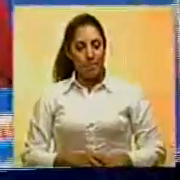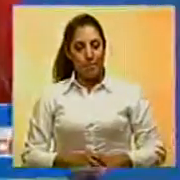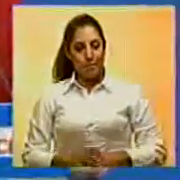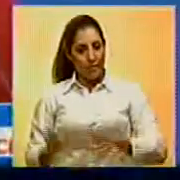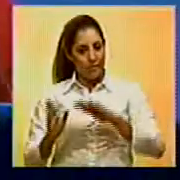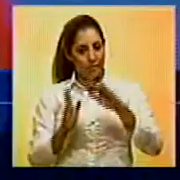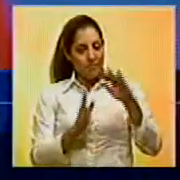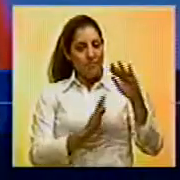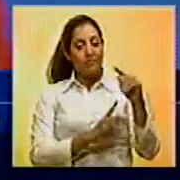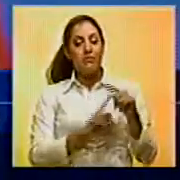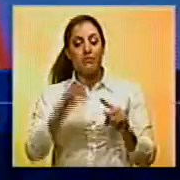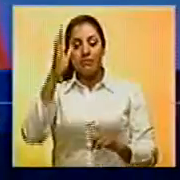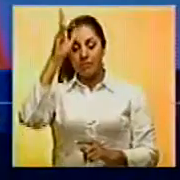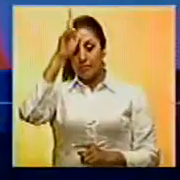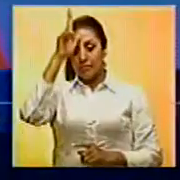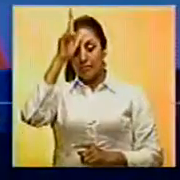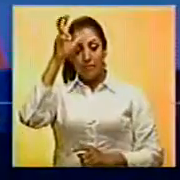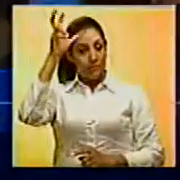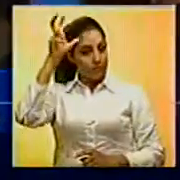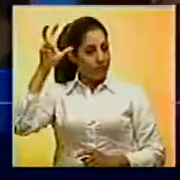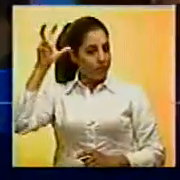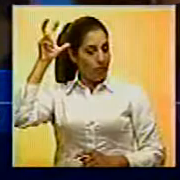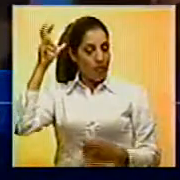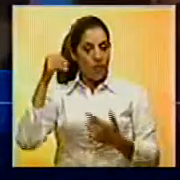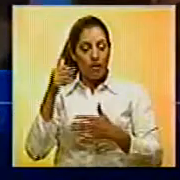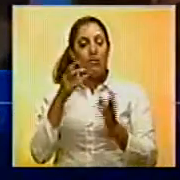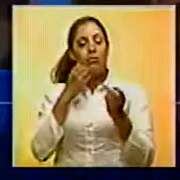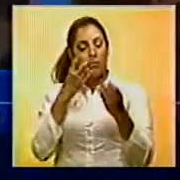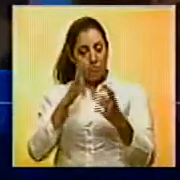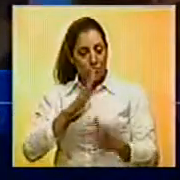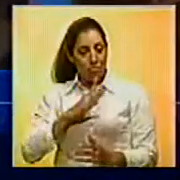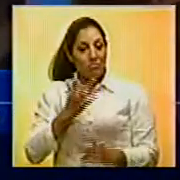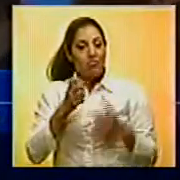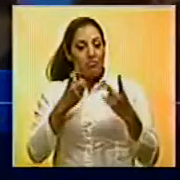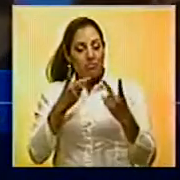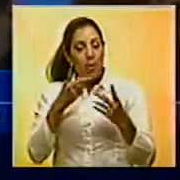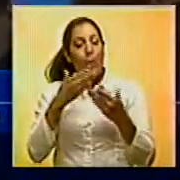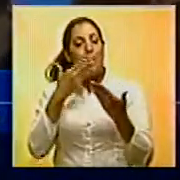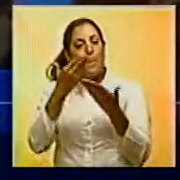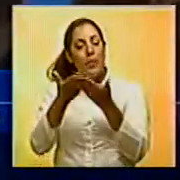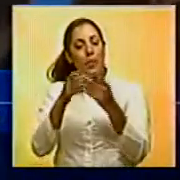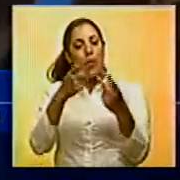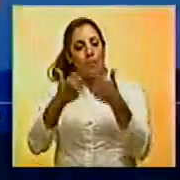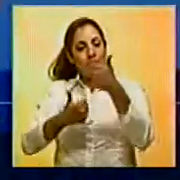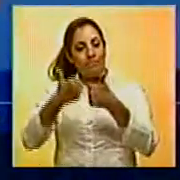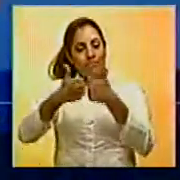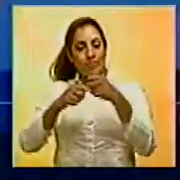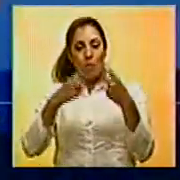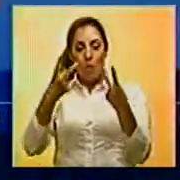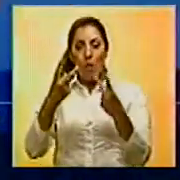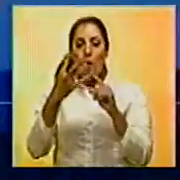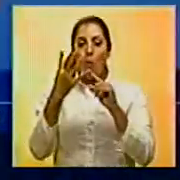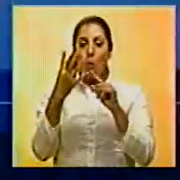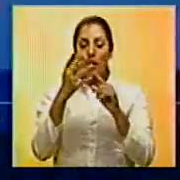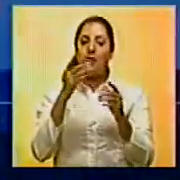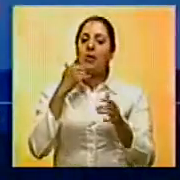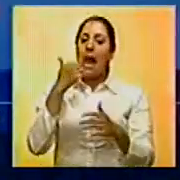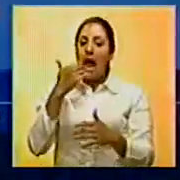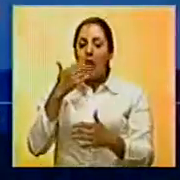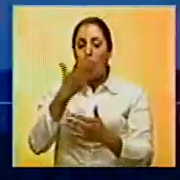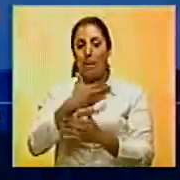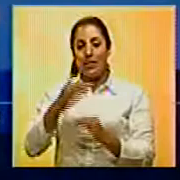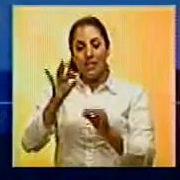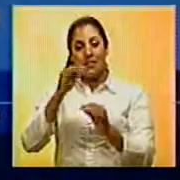En Alemania, la canciller Angela Merkel reveló la posibilidad de presentarse como candidata para un cuarto mandato en las elecciones